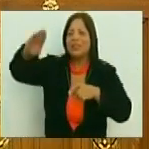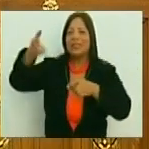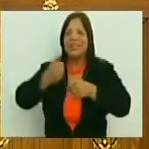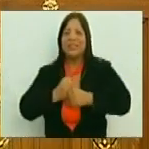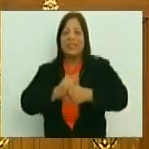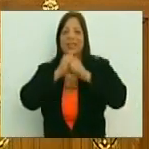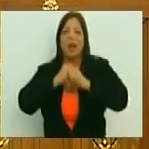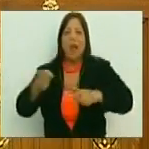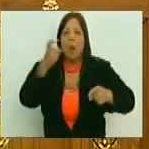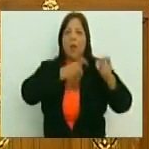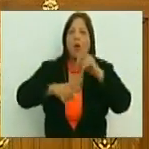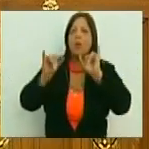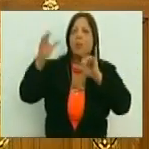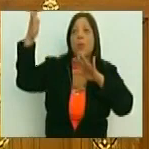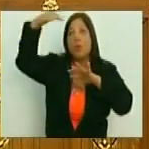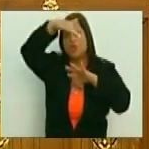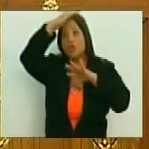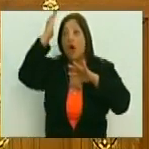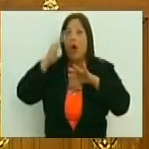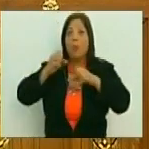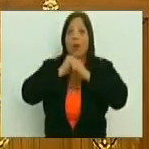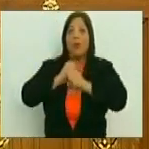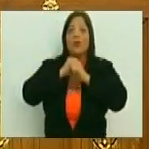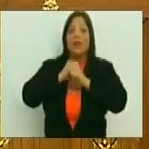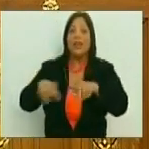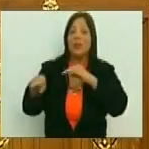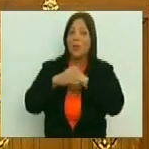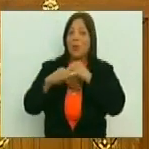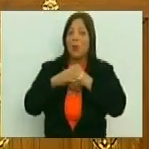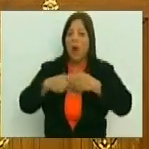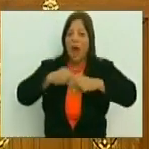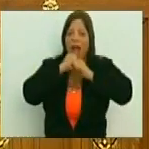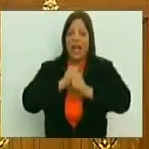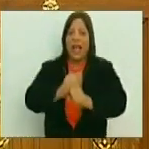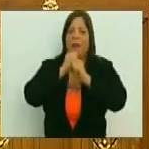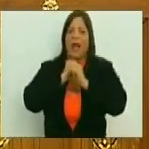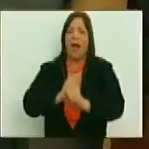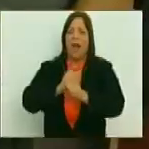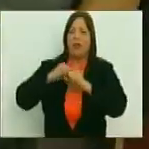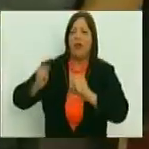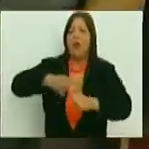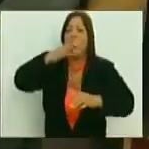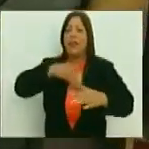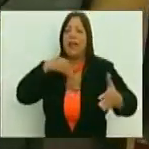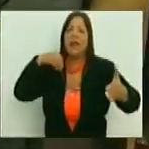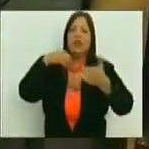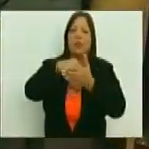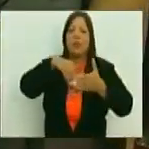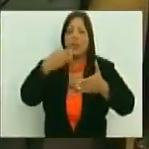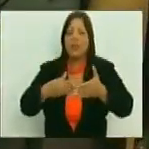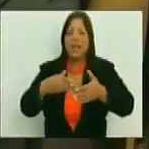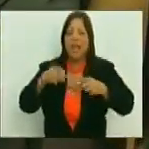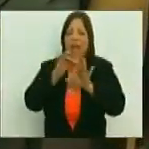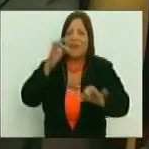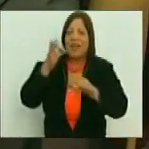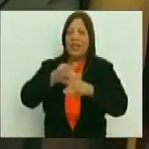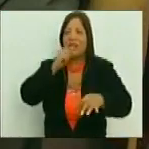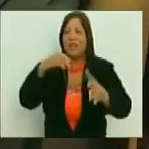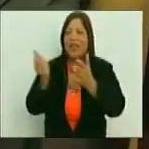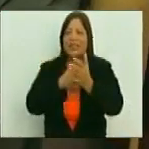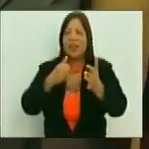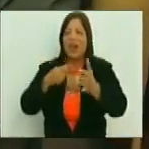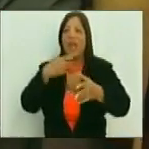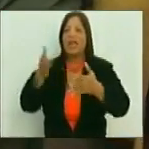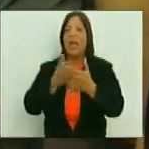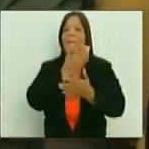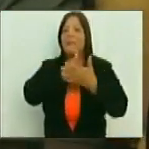buscando la misma sombra que su jinete buscó, y el caballo galopando una tarde tropezó con las botellas vacías que el presidente